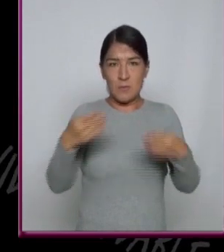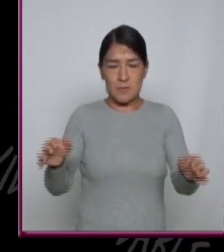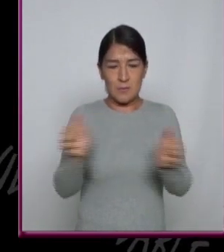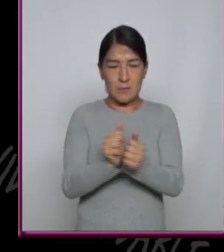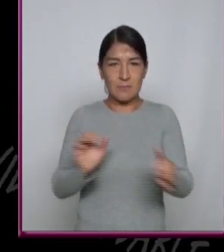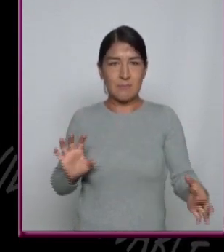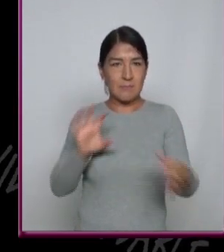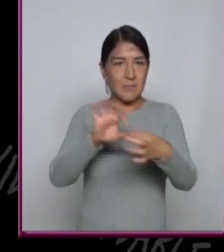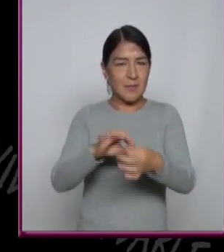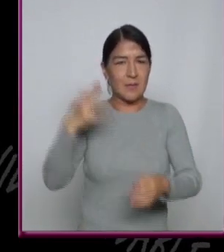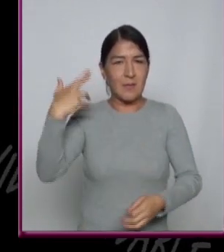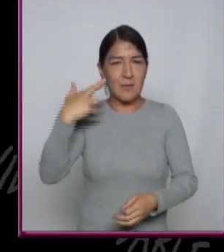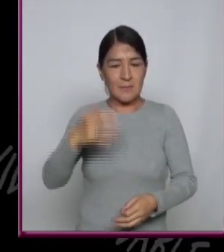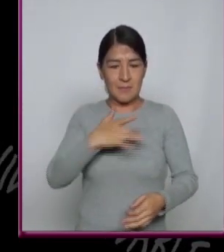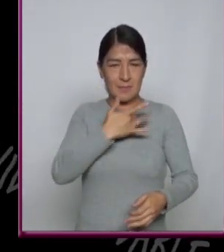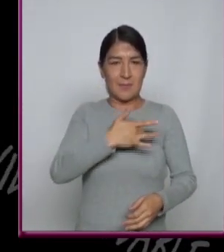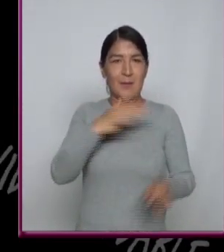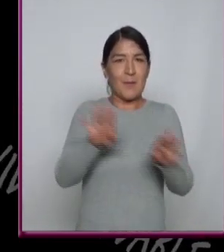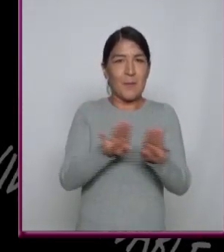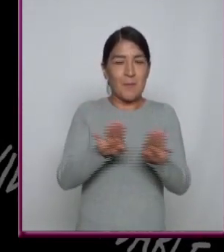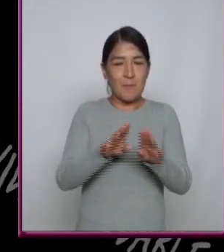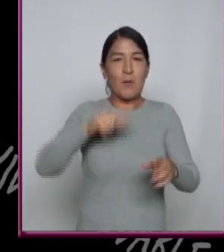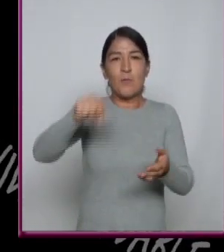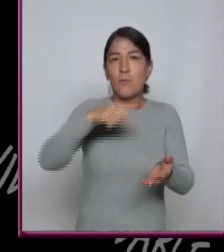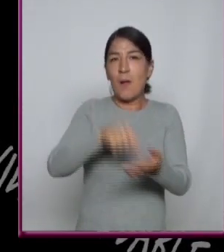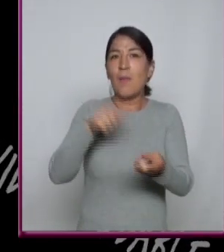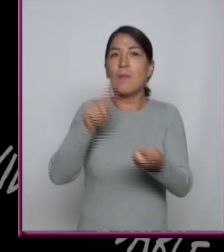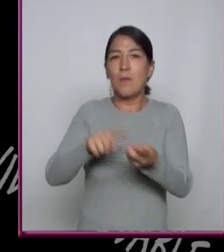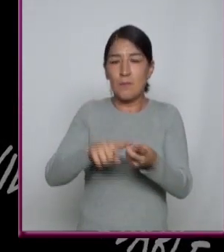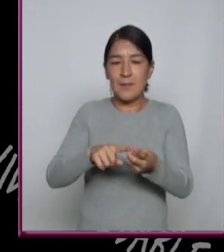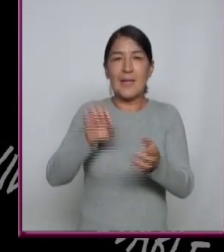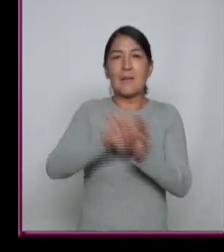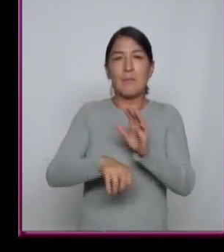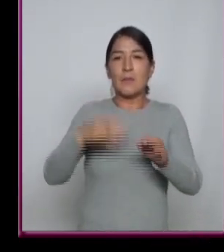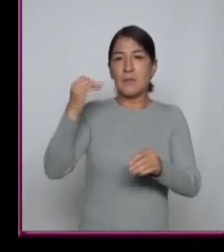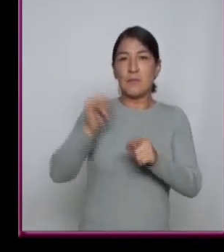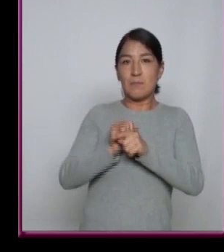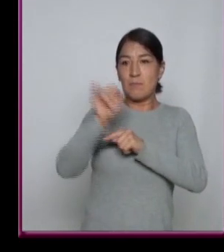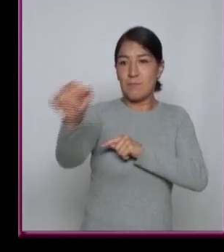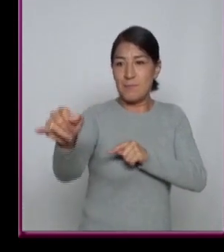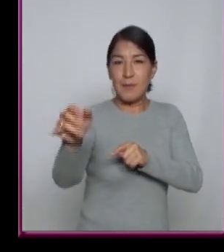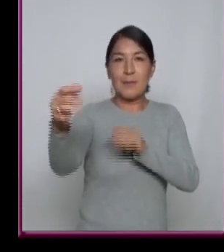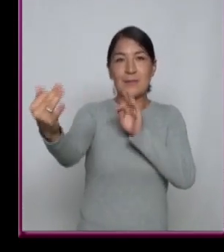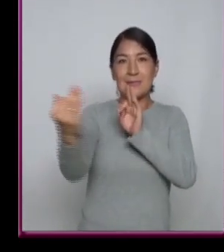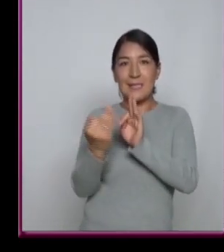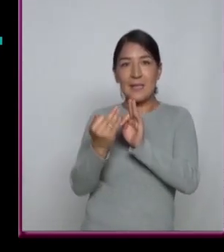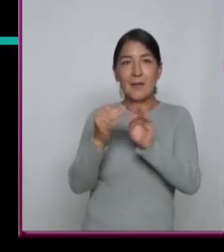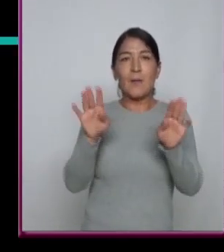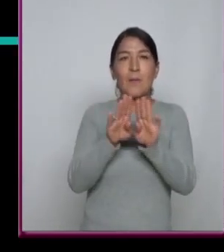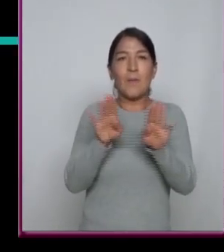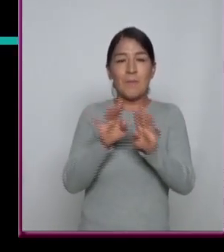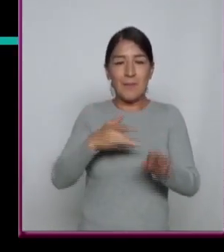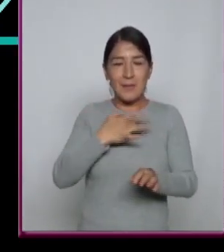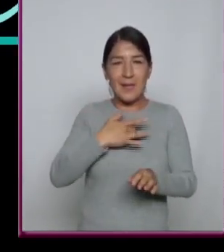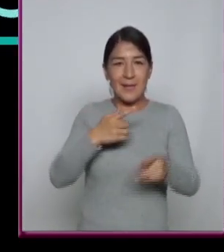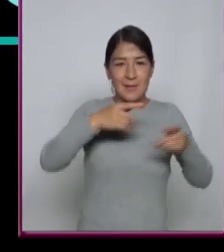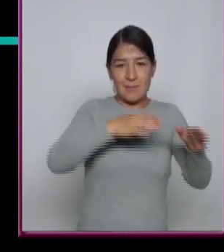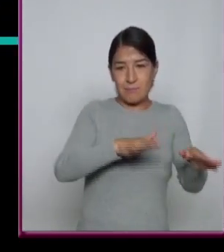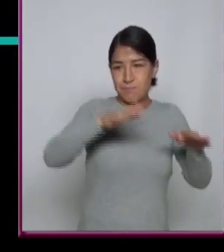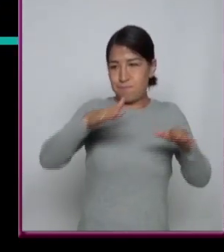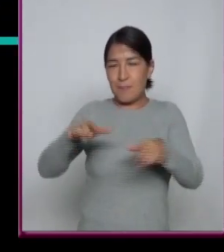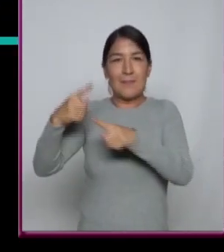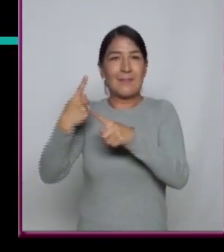son la combinación de diversos sonidos sencillos Y que las ondas de todos estos sonidos se agrupan produciendo una nueva onda